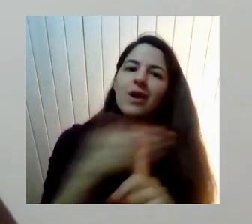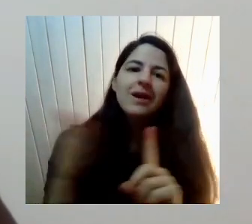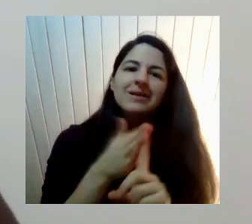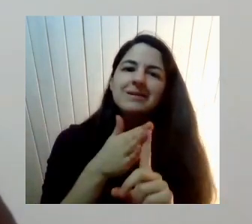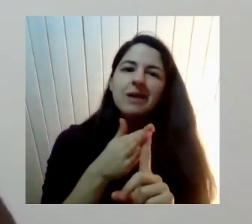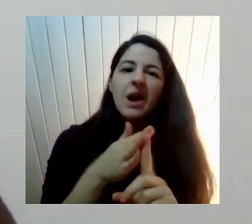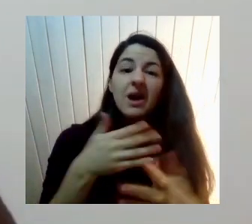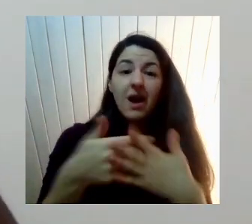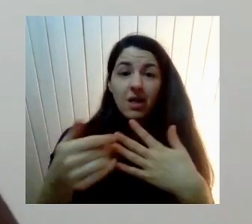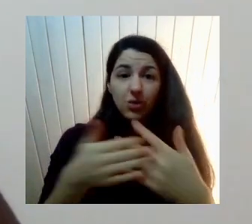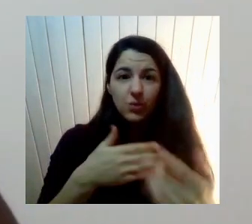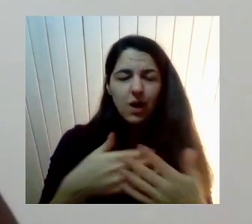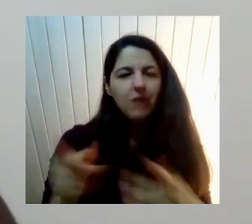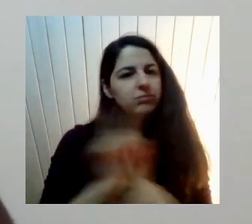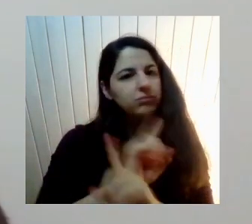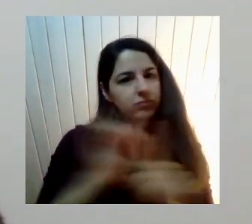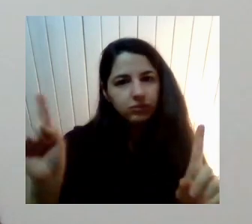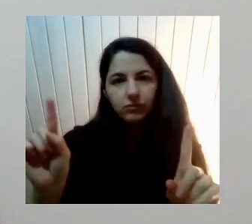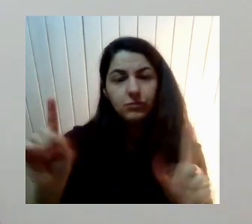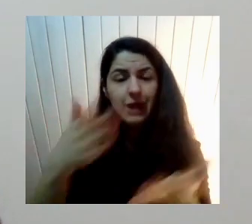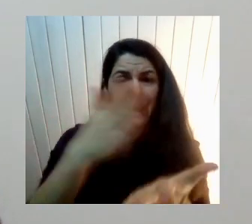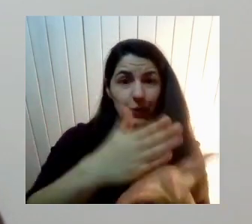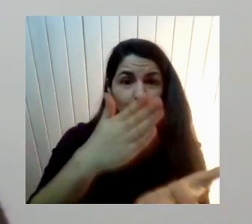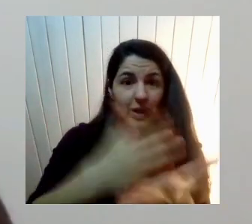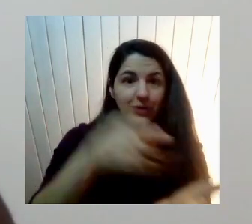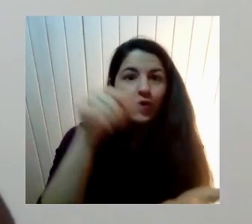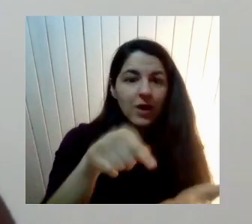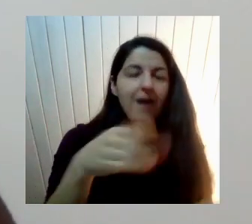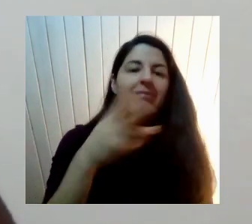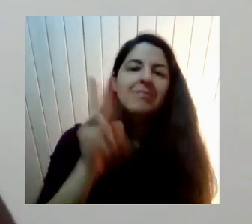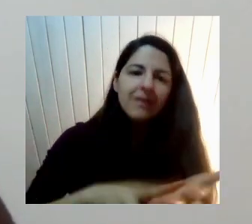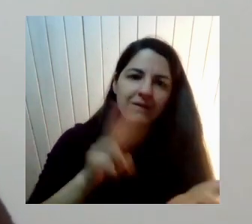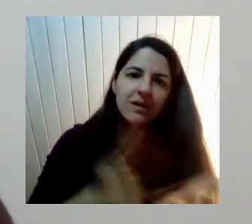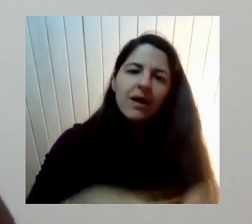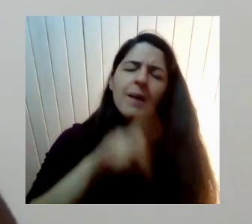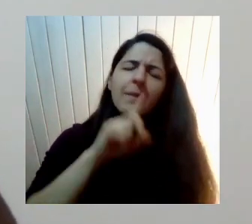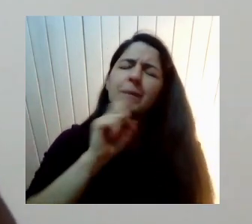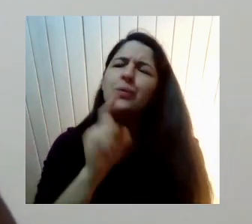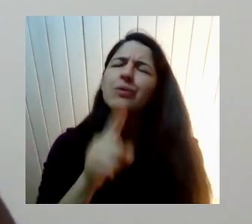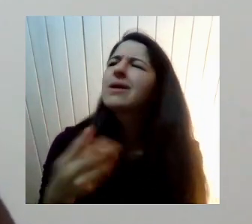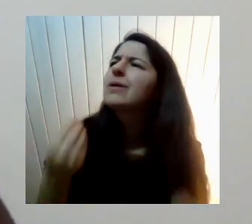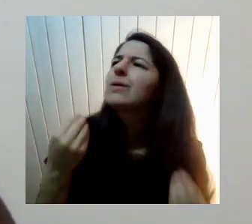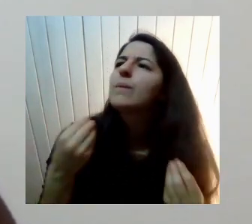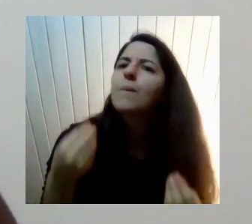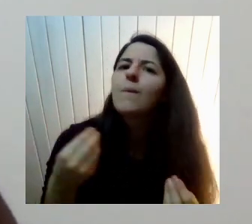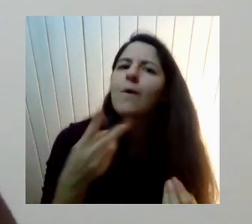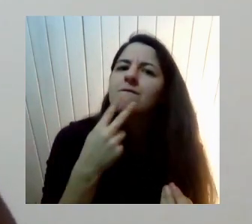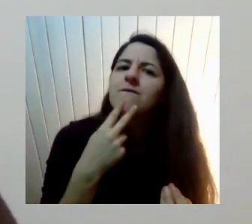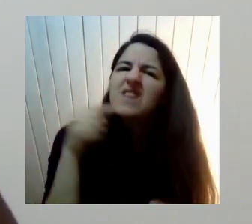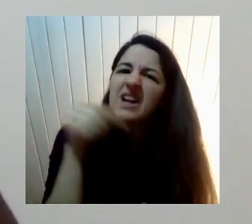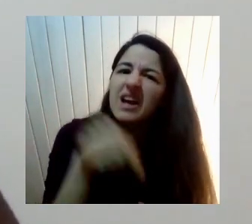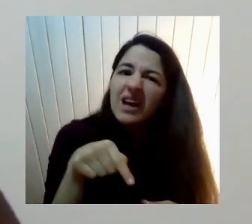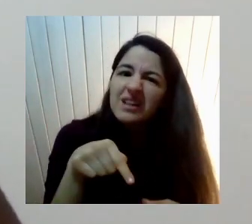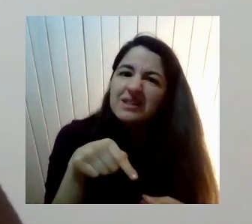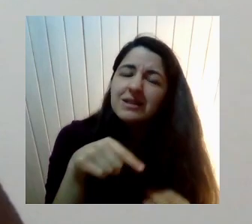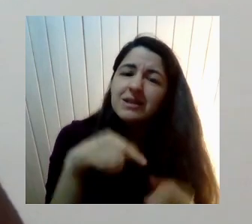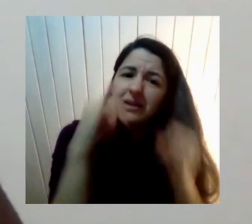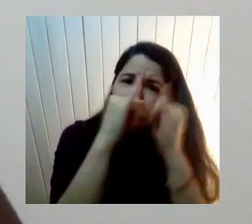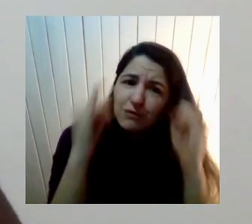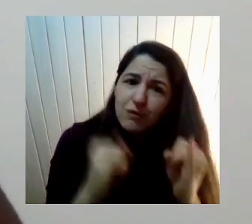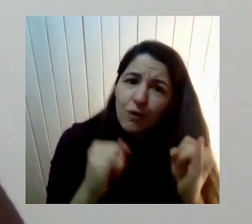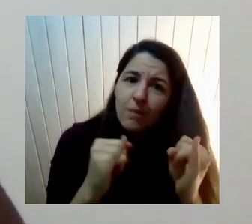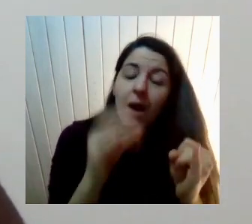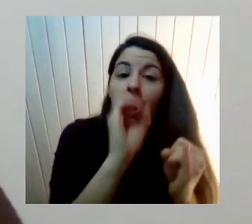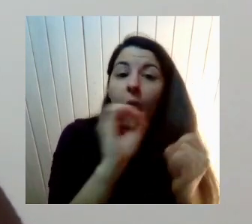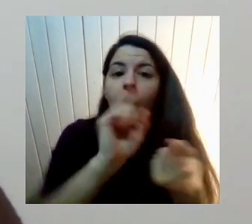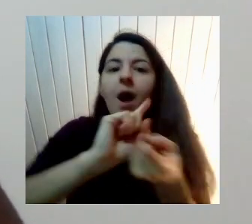que la educación Sea un espacio Para preguntarnos Si queremos seguir Viviendo de este modo O si podemos cambiar Las prácticas Y a medida que hagamos